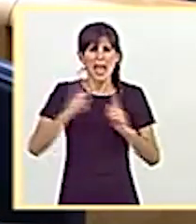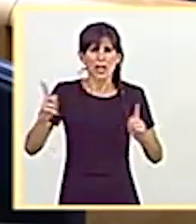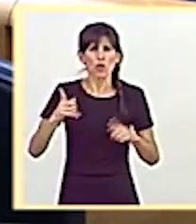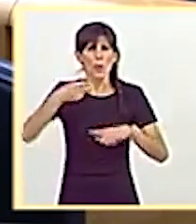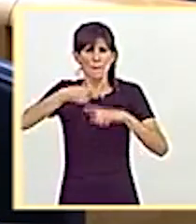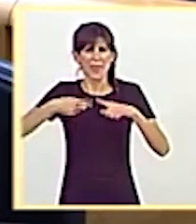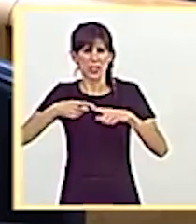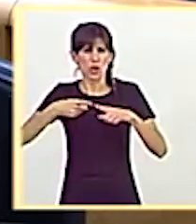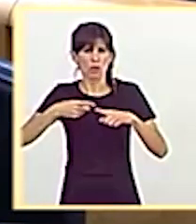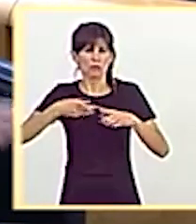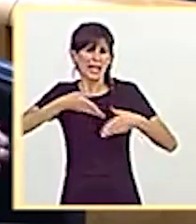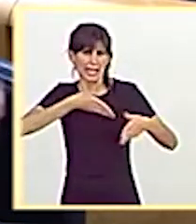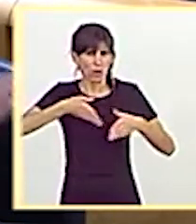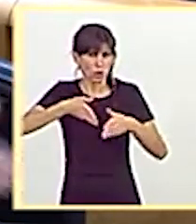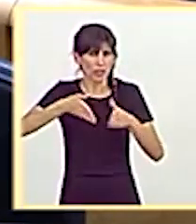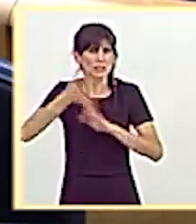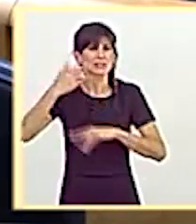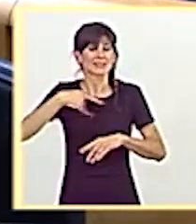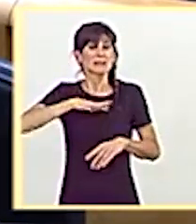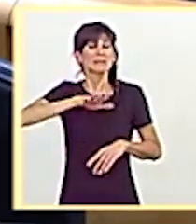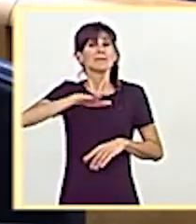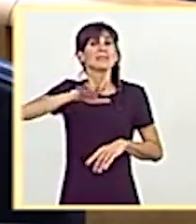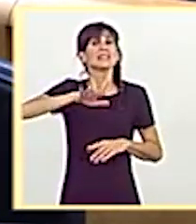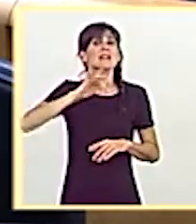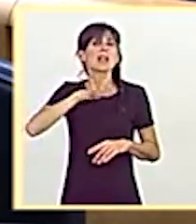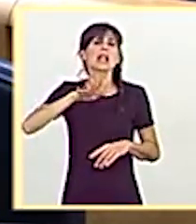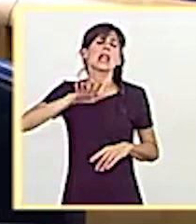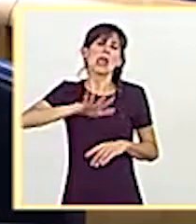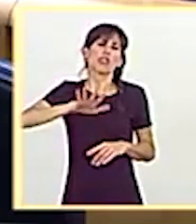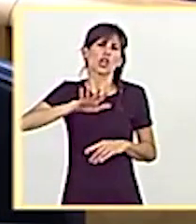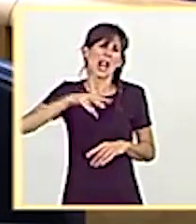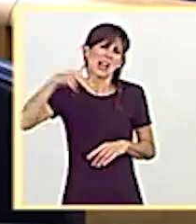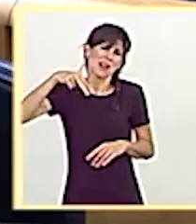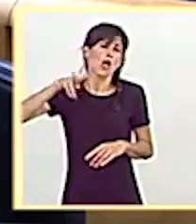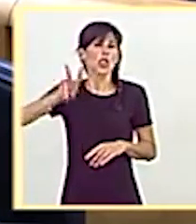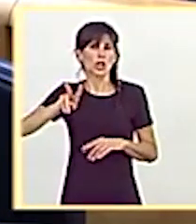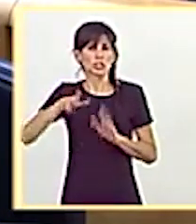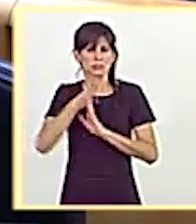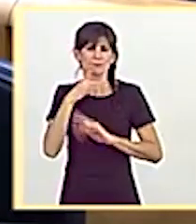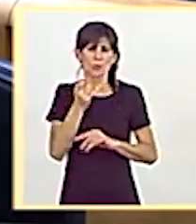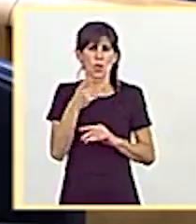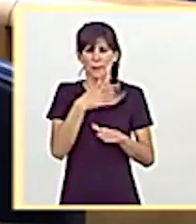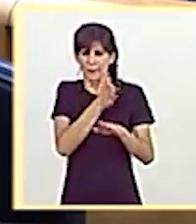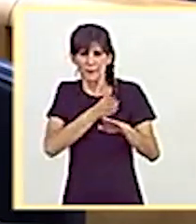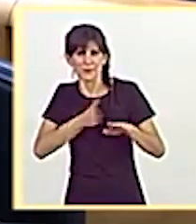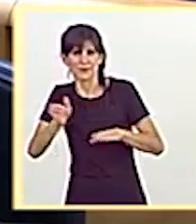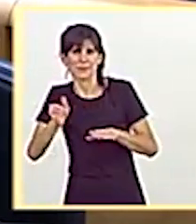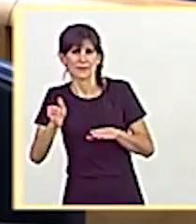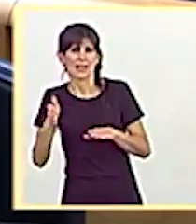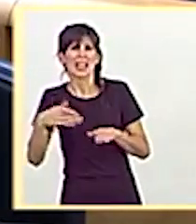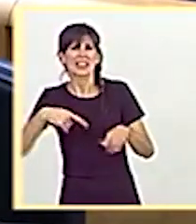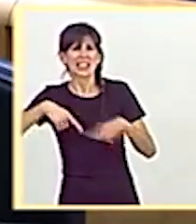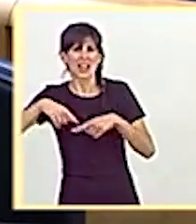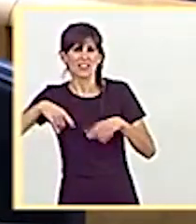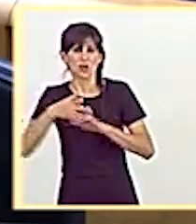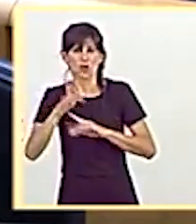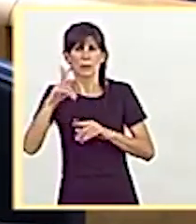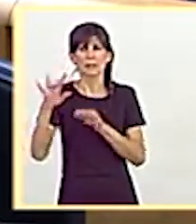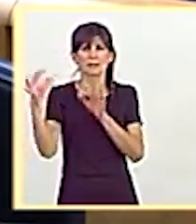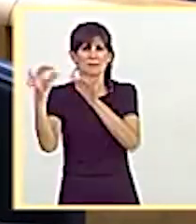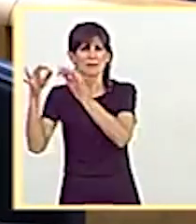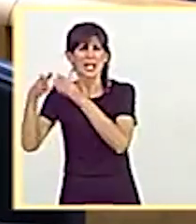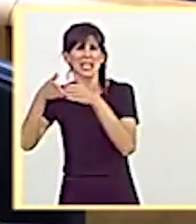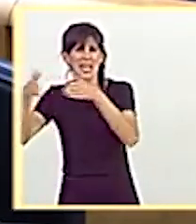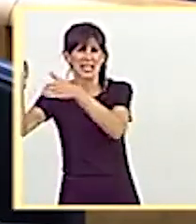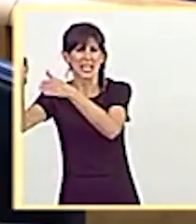carretera convencional, en este caso la Nacional 2, quedará como una vía de distribución del tráfico con las carreteras con las que conecta y con el viario